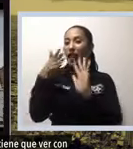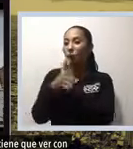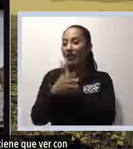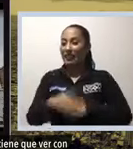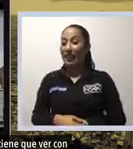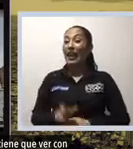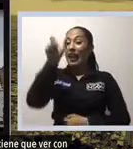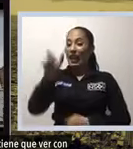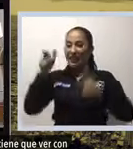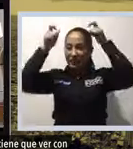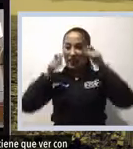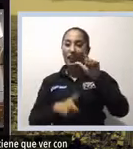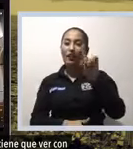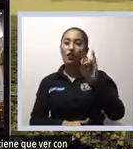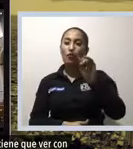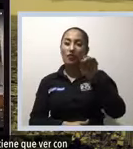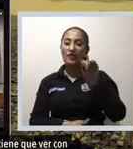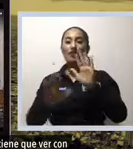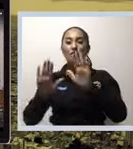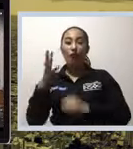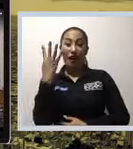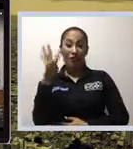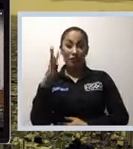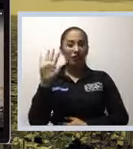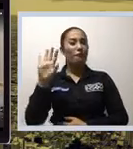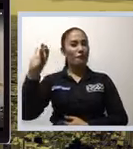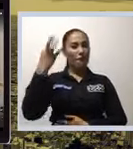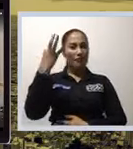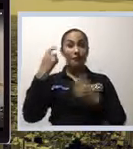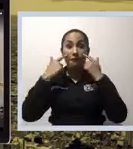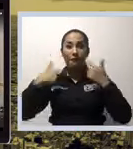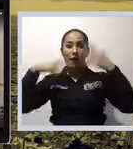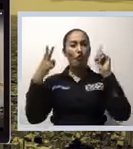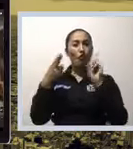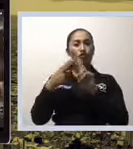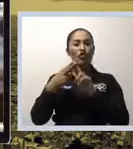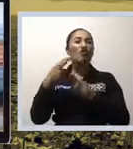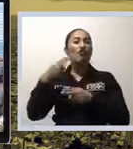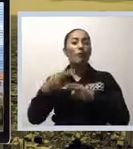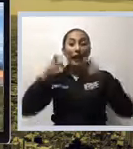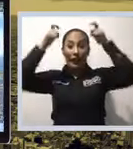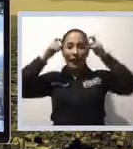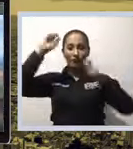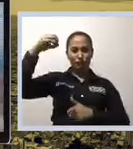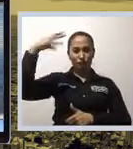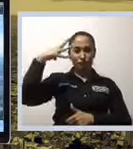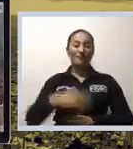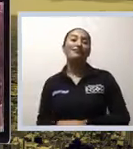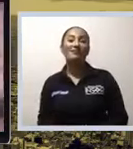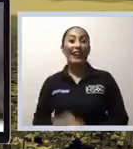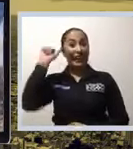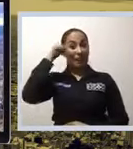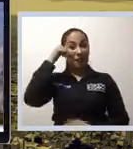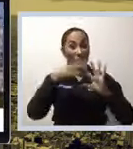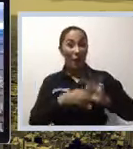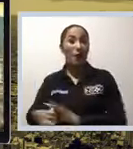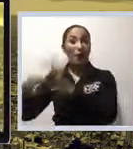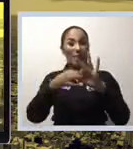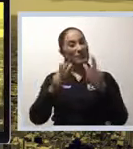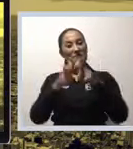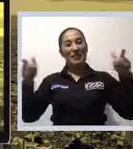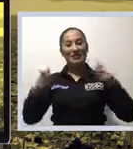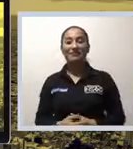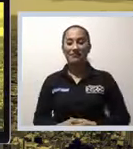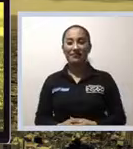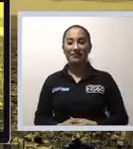que implorucra al rey Luis XIV de Francia, conocido como el rey Sol. Y recuerden, juntos somos más. Instituto Distrital